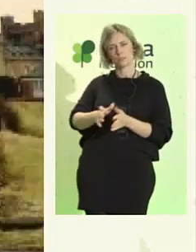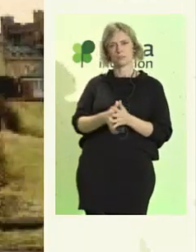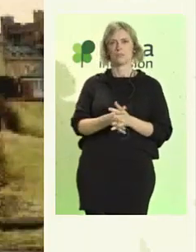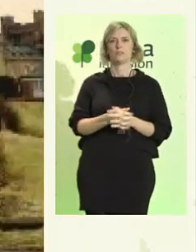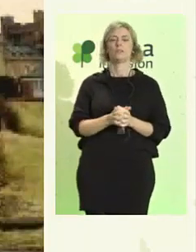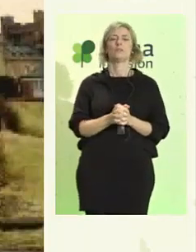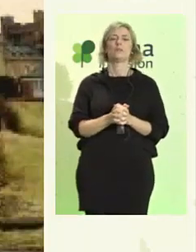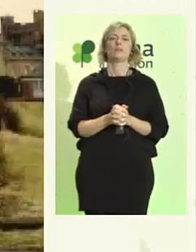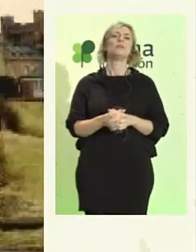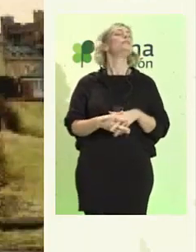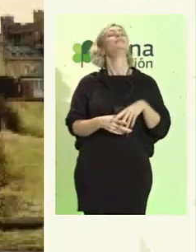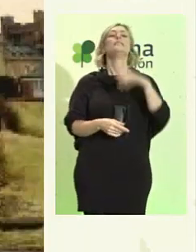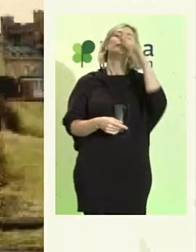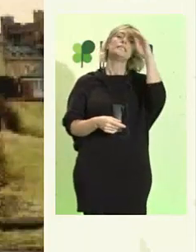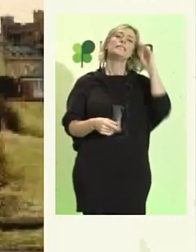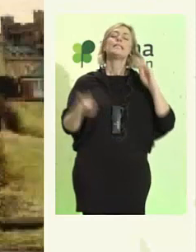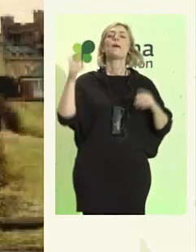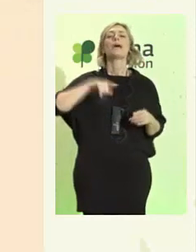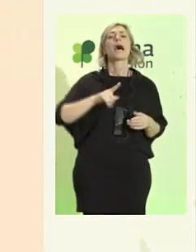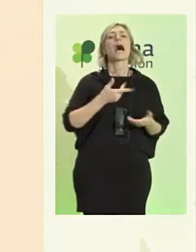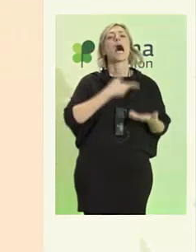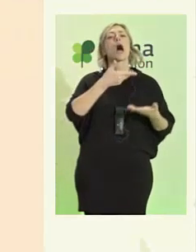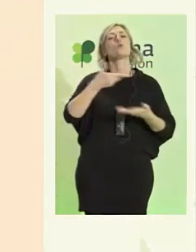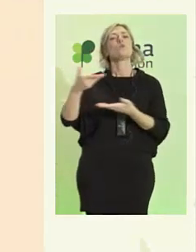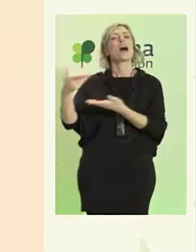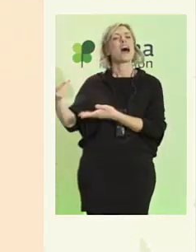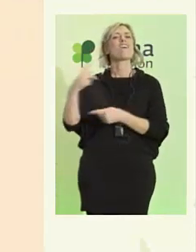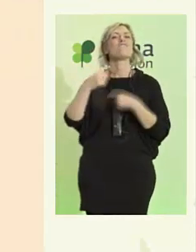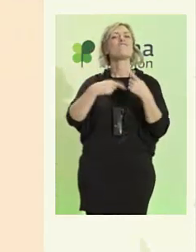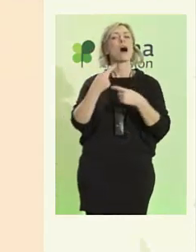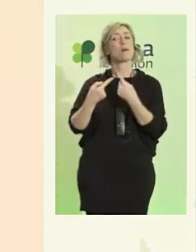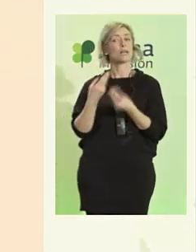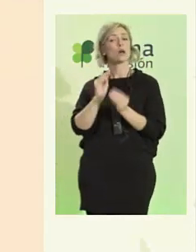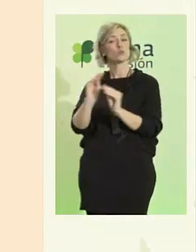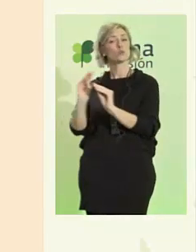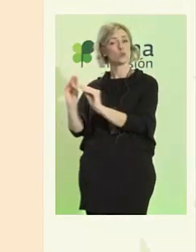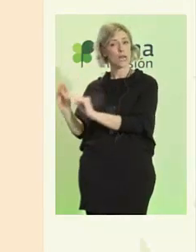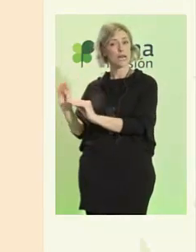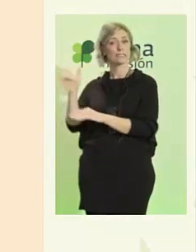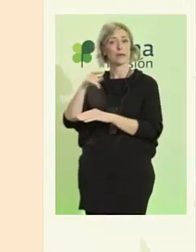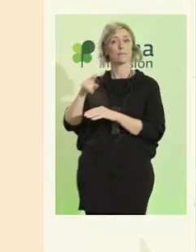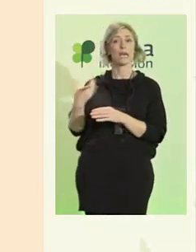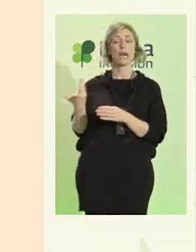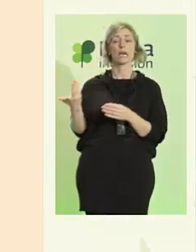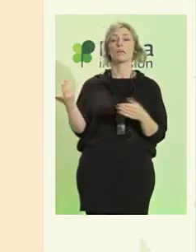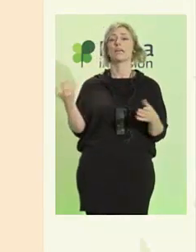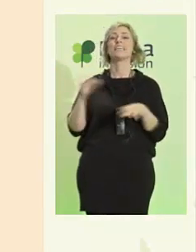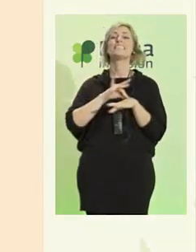Ayudar a través de sus familias a estas personas y ver cuál es el mejor camino a seguir.